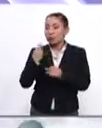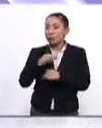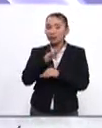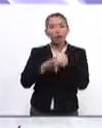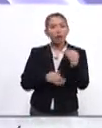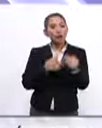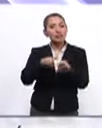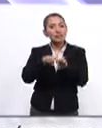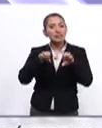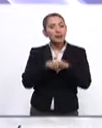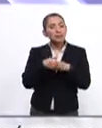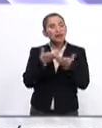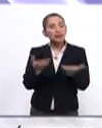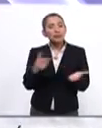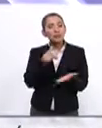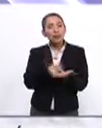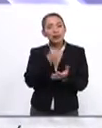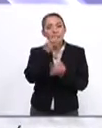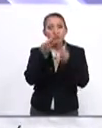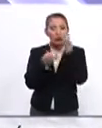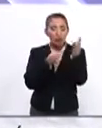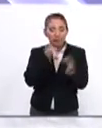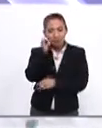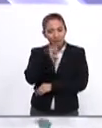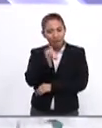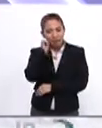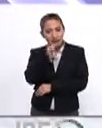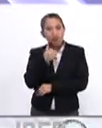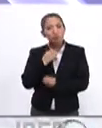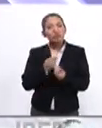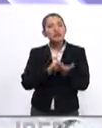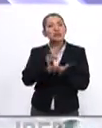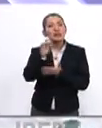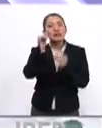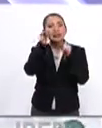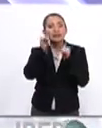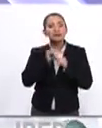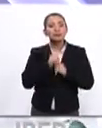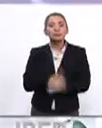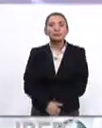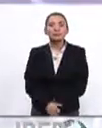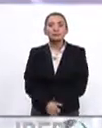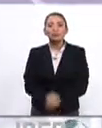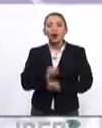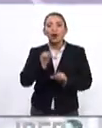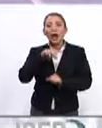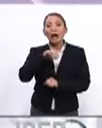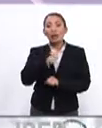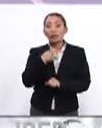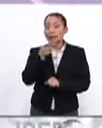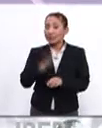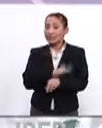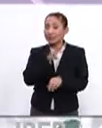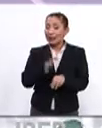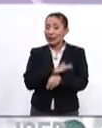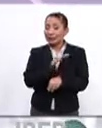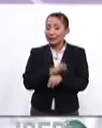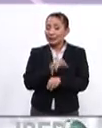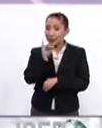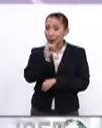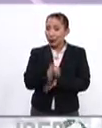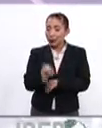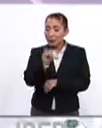de todos los que hacemos posible este espacio informativo siempre les damos muchas gracias por su atención así es Ana Cristina que pasen un excelente